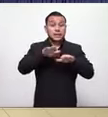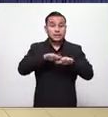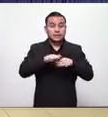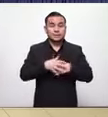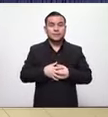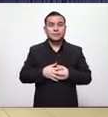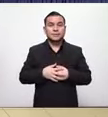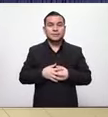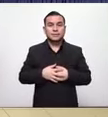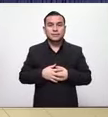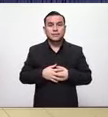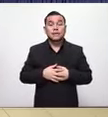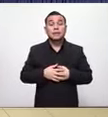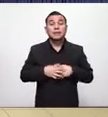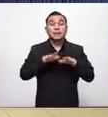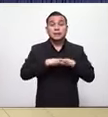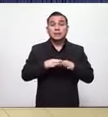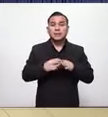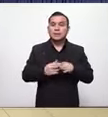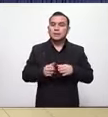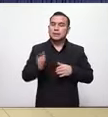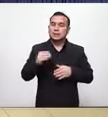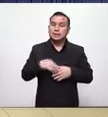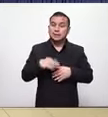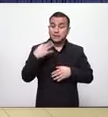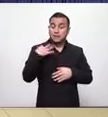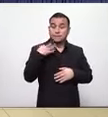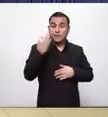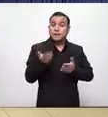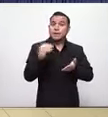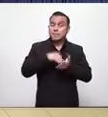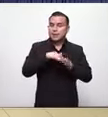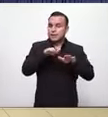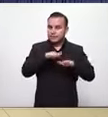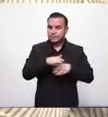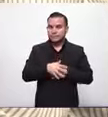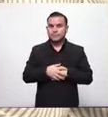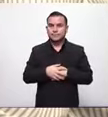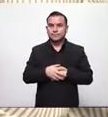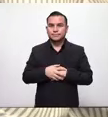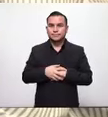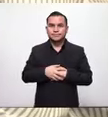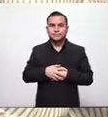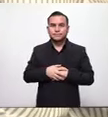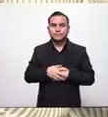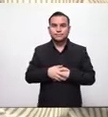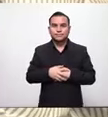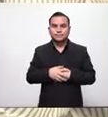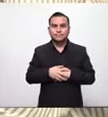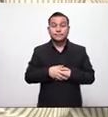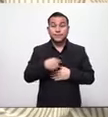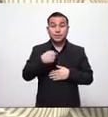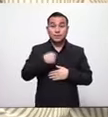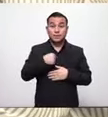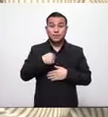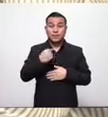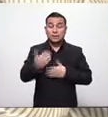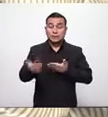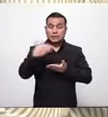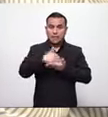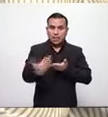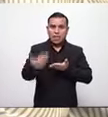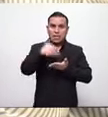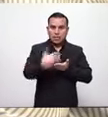gracias nuevamente por esta invitación yo he estado presente en